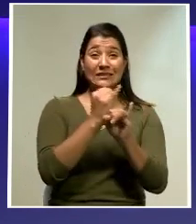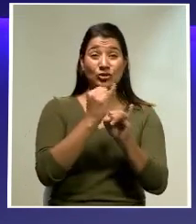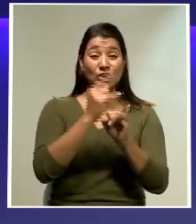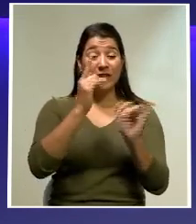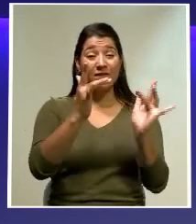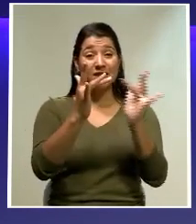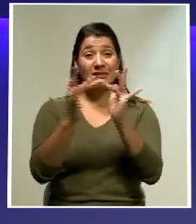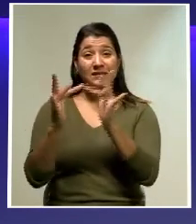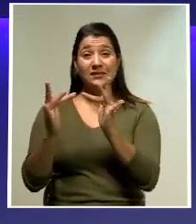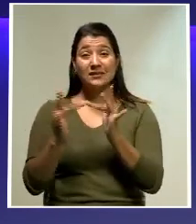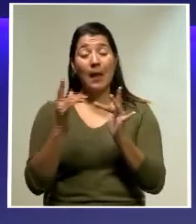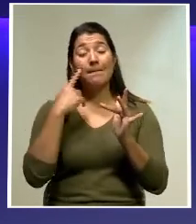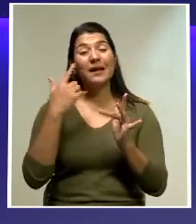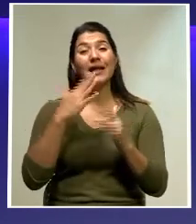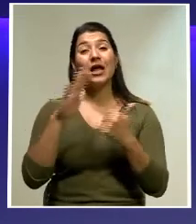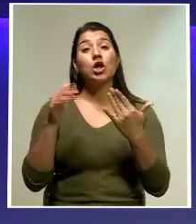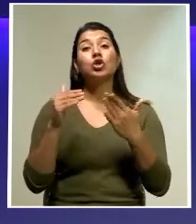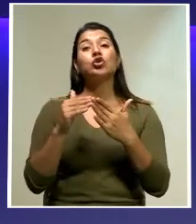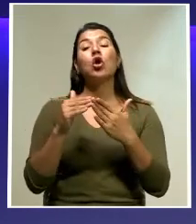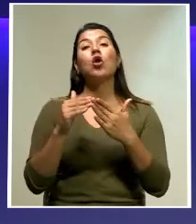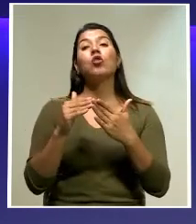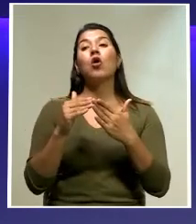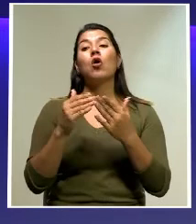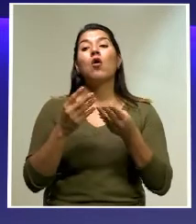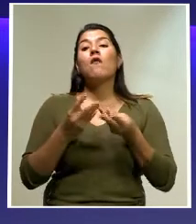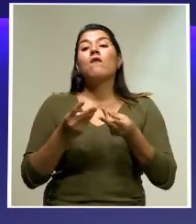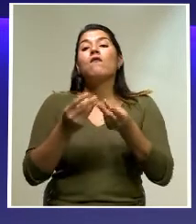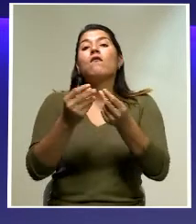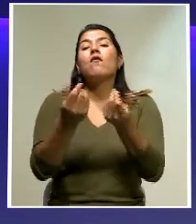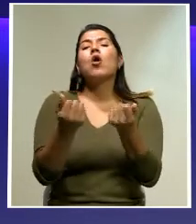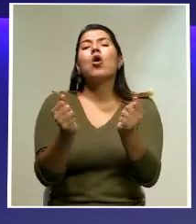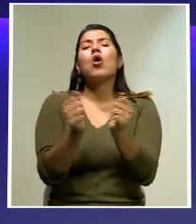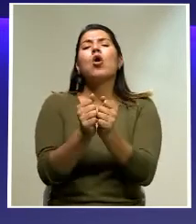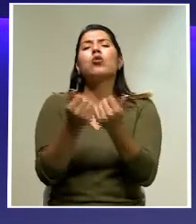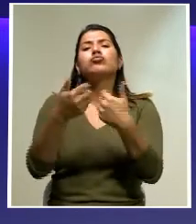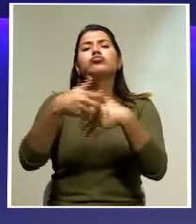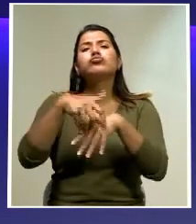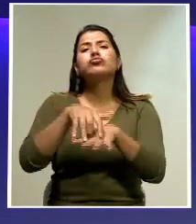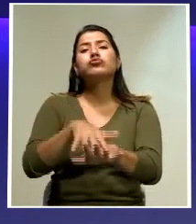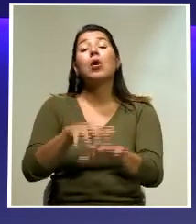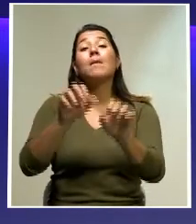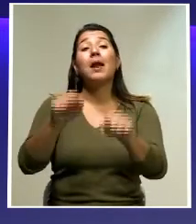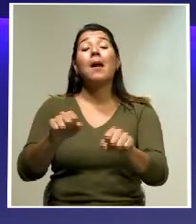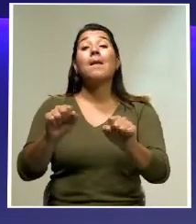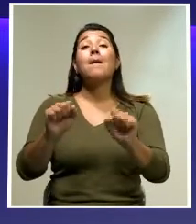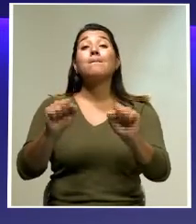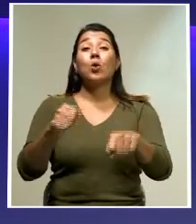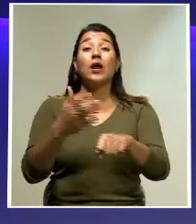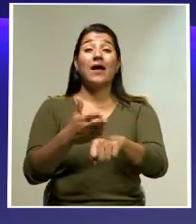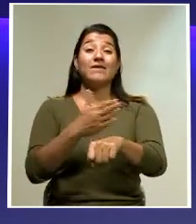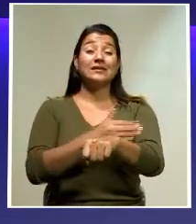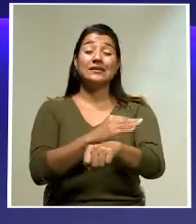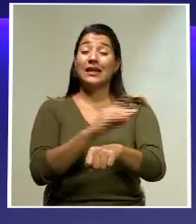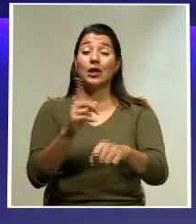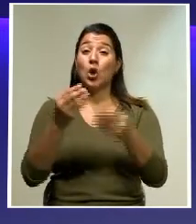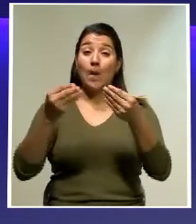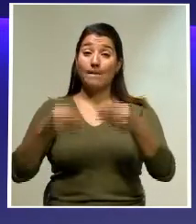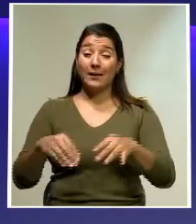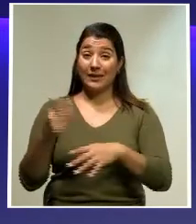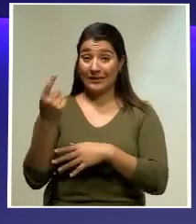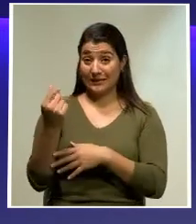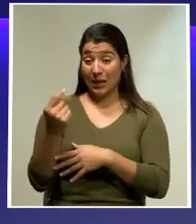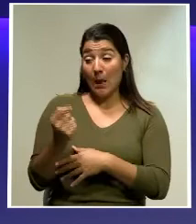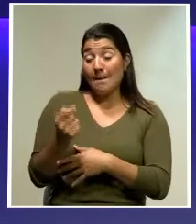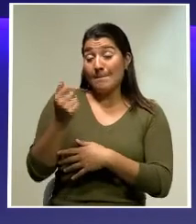funcione armoniosamente, para que podamos avanzar y no desperdiciemos los recursos, los